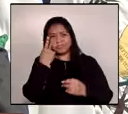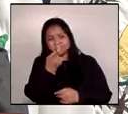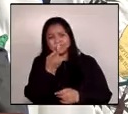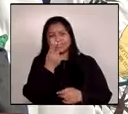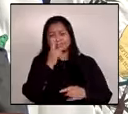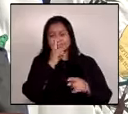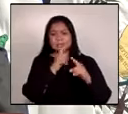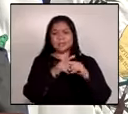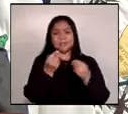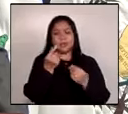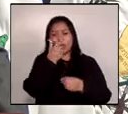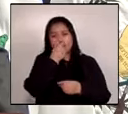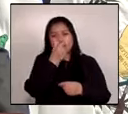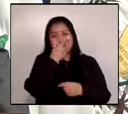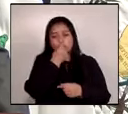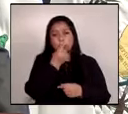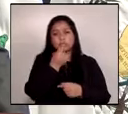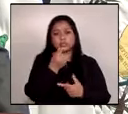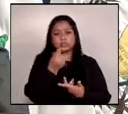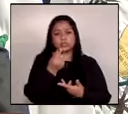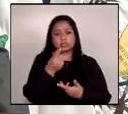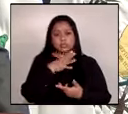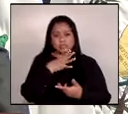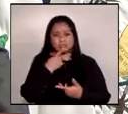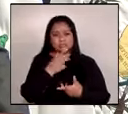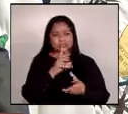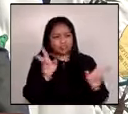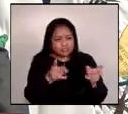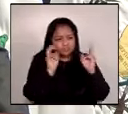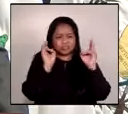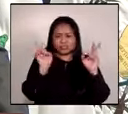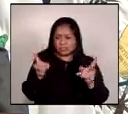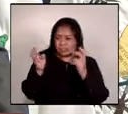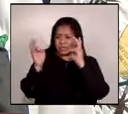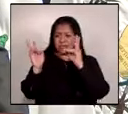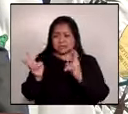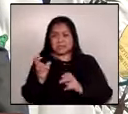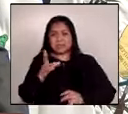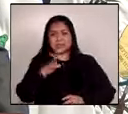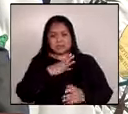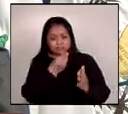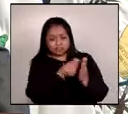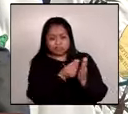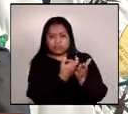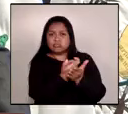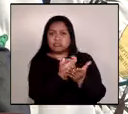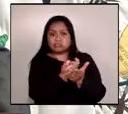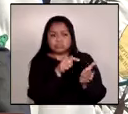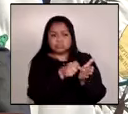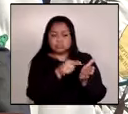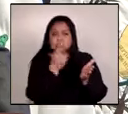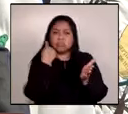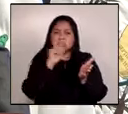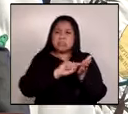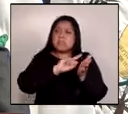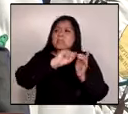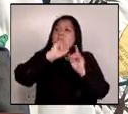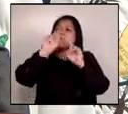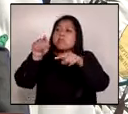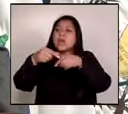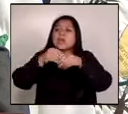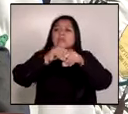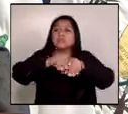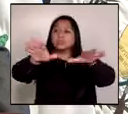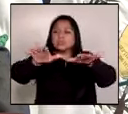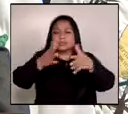la corrupción se robaba el dinero que estaba destinado a proveer